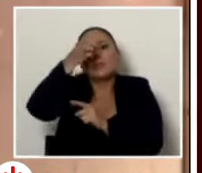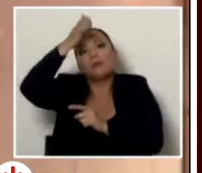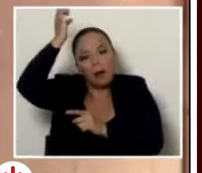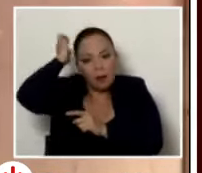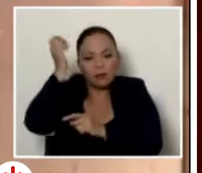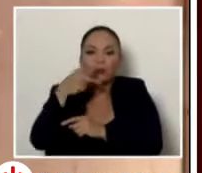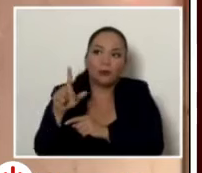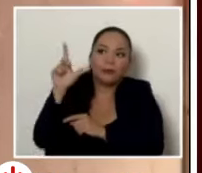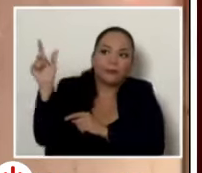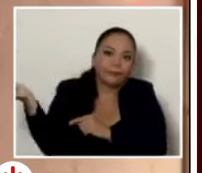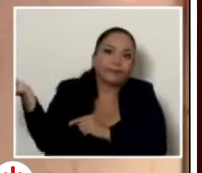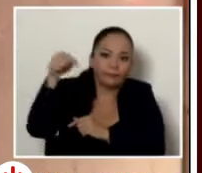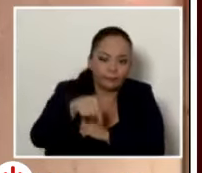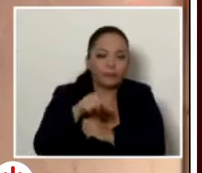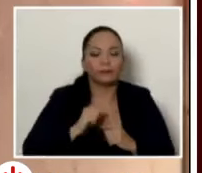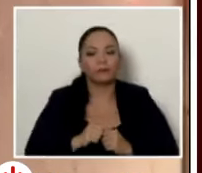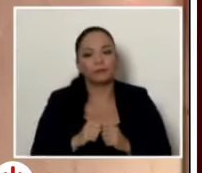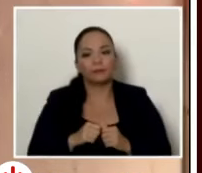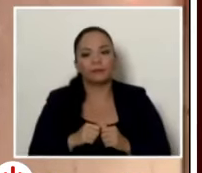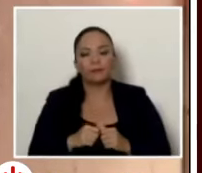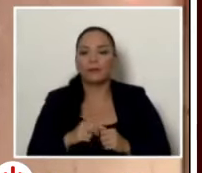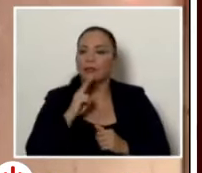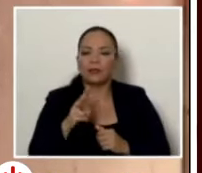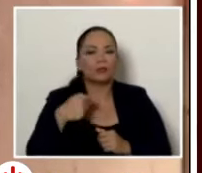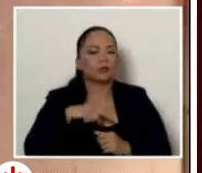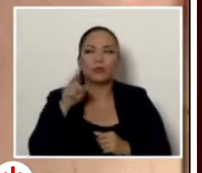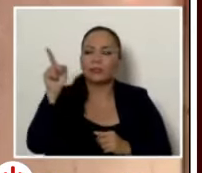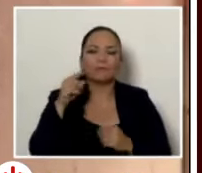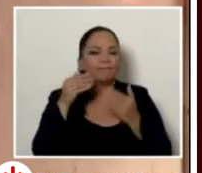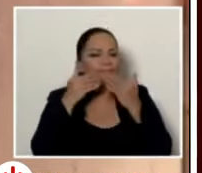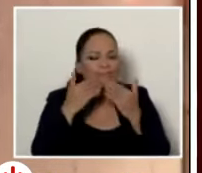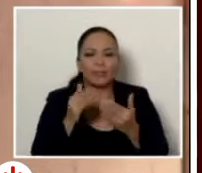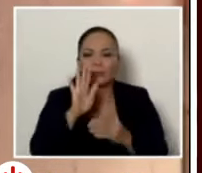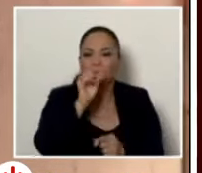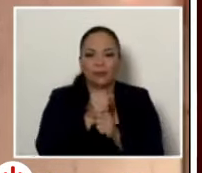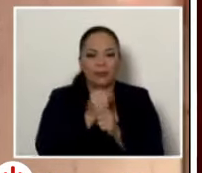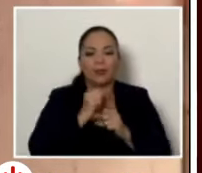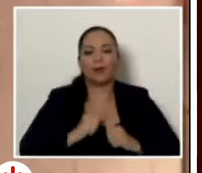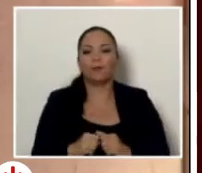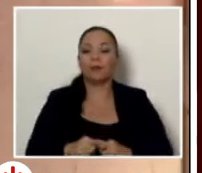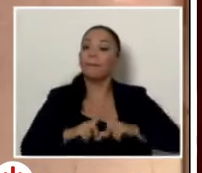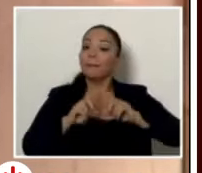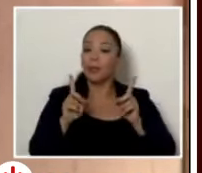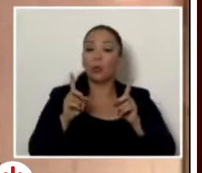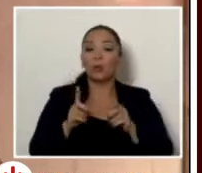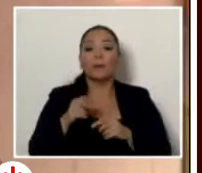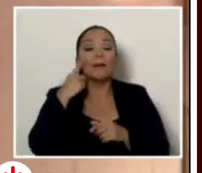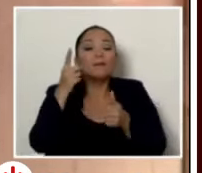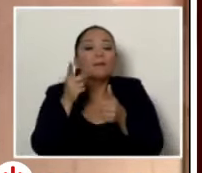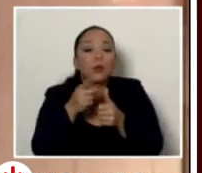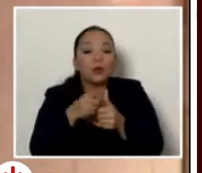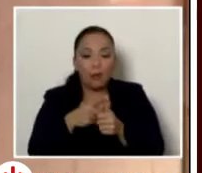donde la verdad que estamos sumamente agradecidos con parte de su gestión las prioridades principalmente